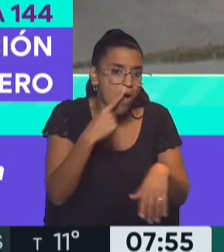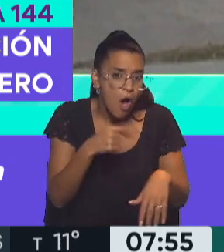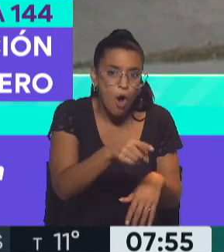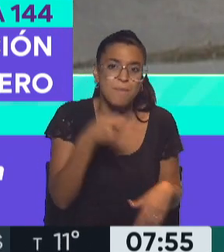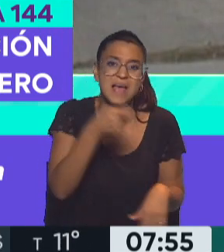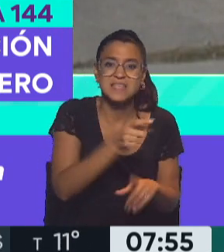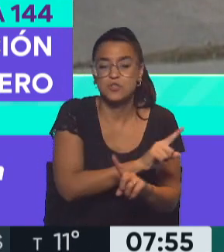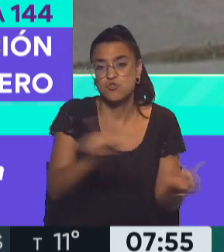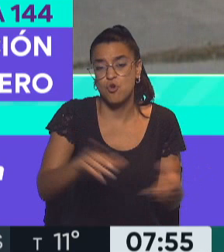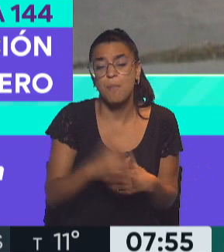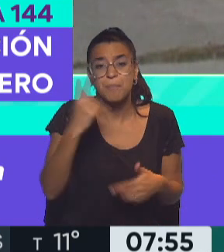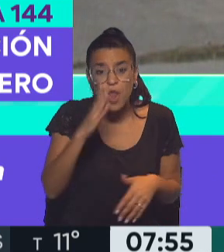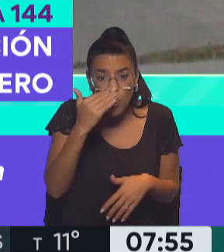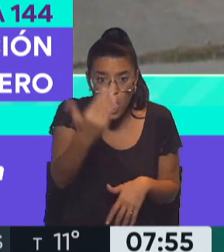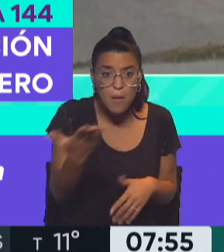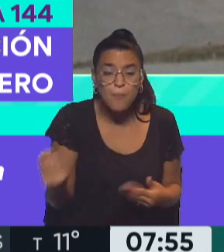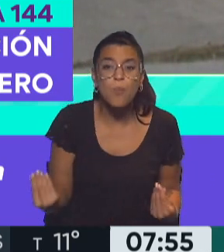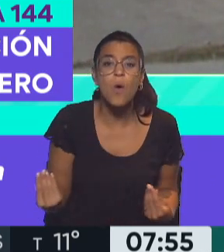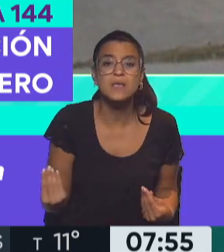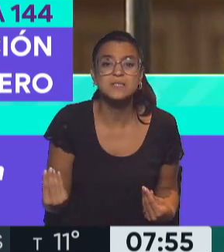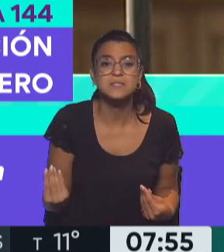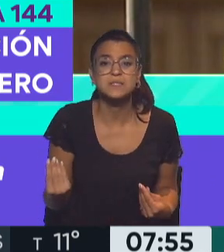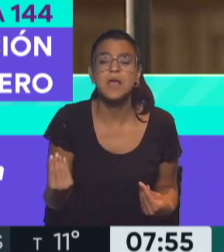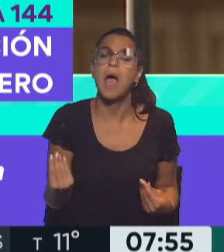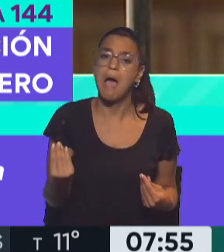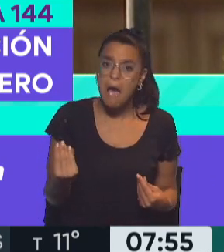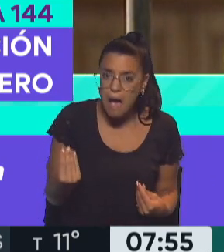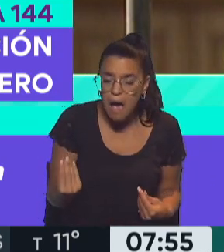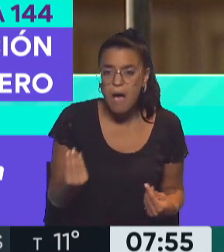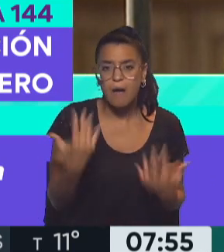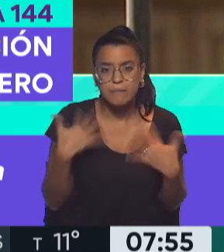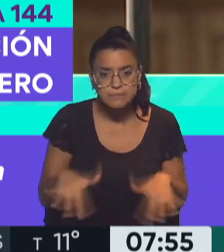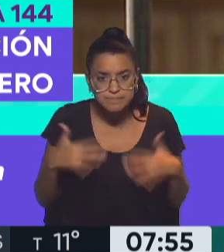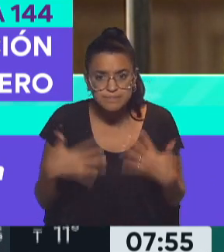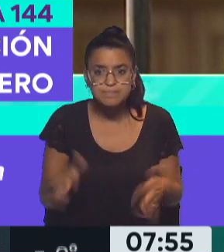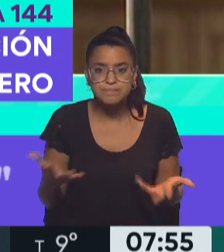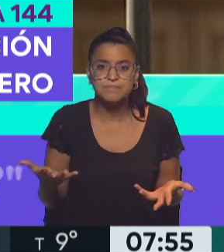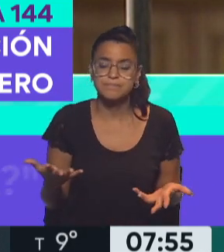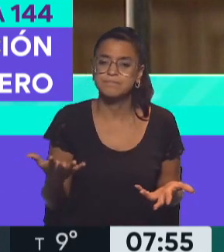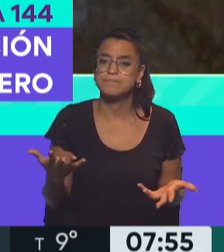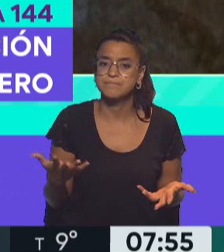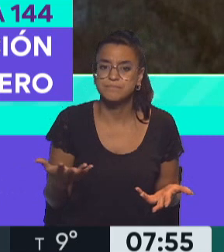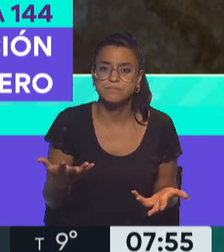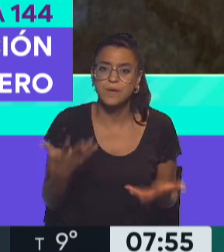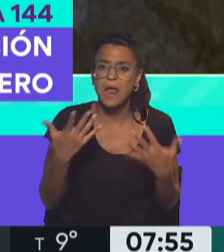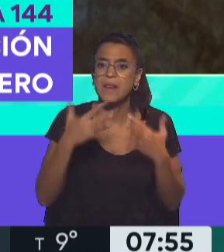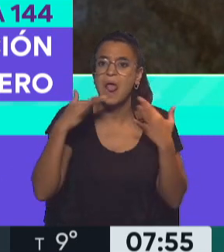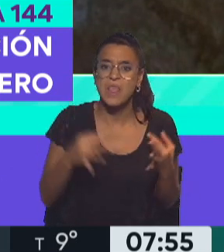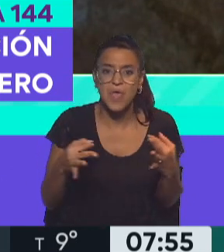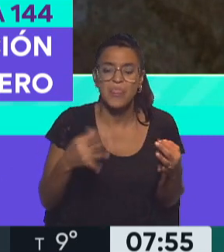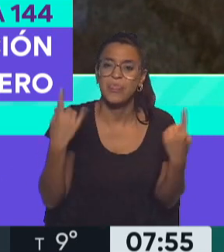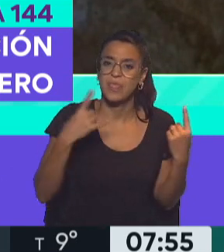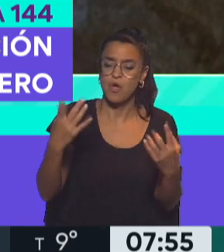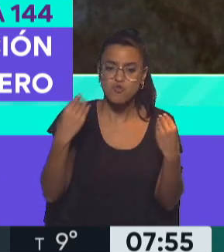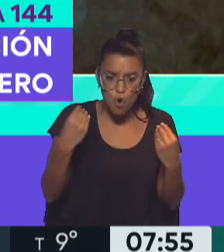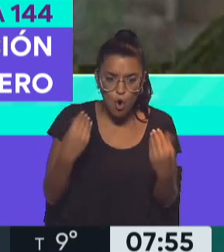asesinos. pero después que pasa uno se encuentra y se lleva por delante con una realidad y